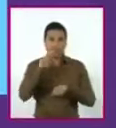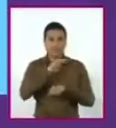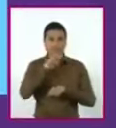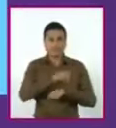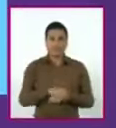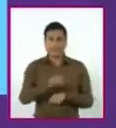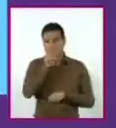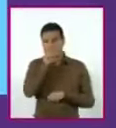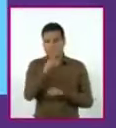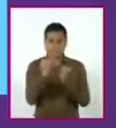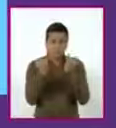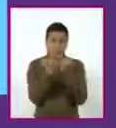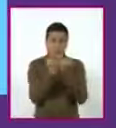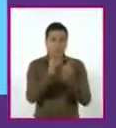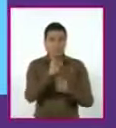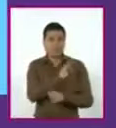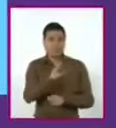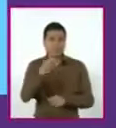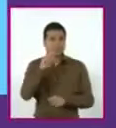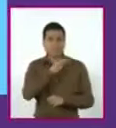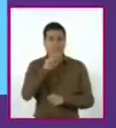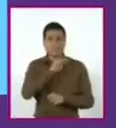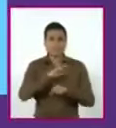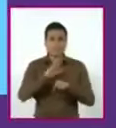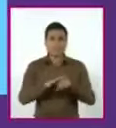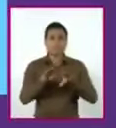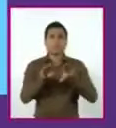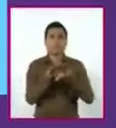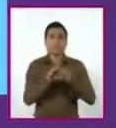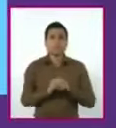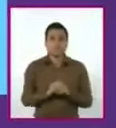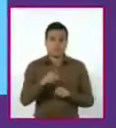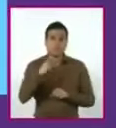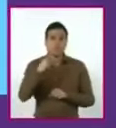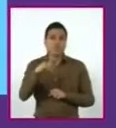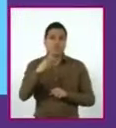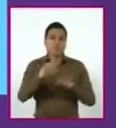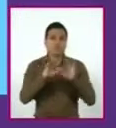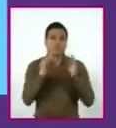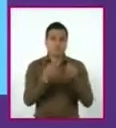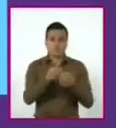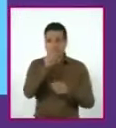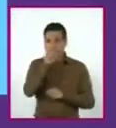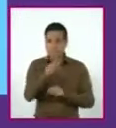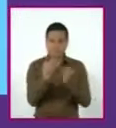influir en la rapidez con la que caen los cuerpos son su forma y la trayectoria.